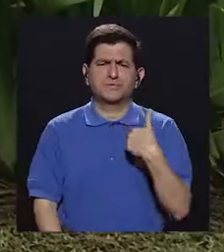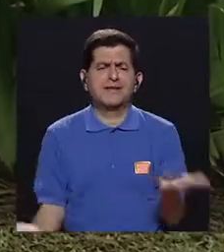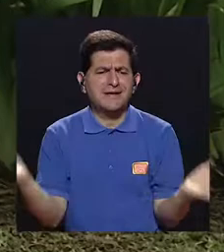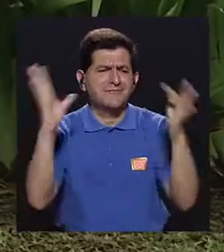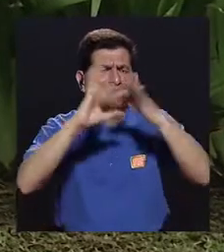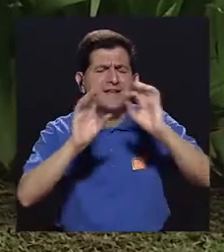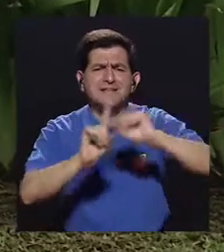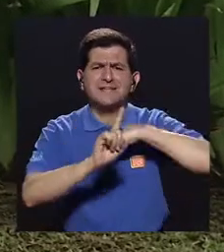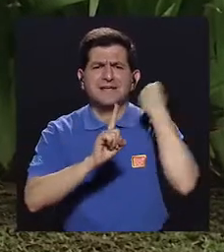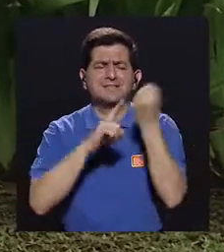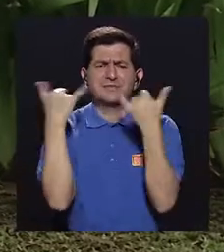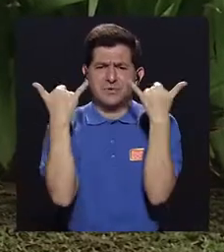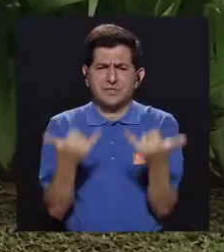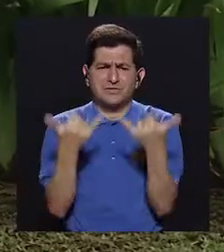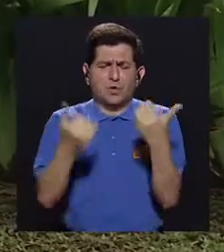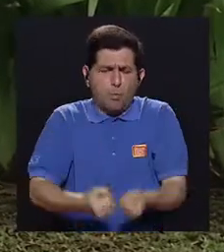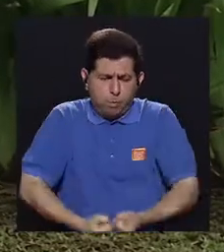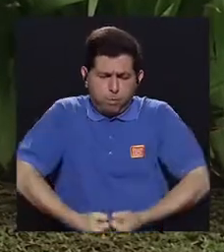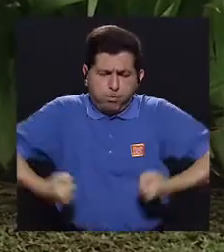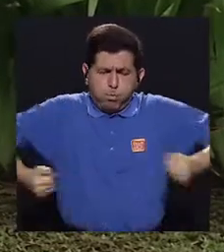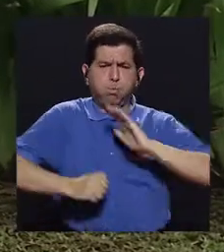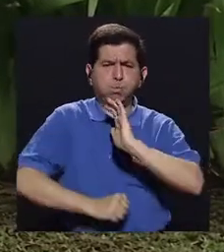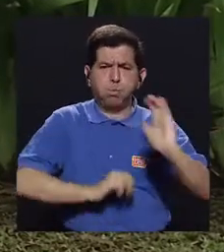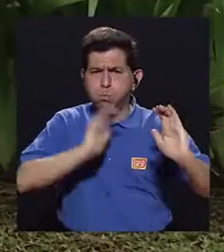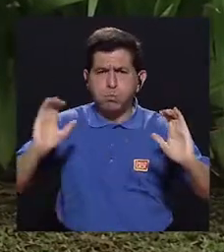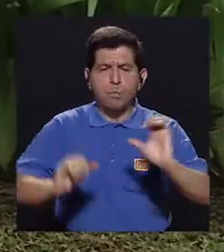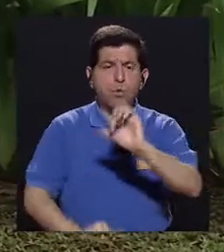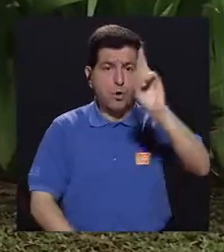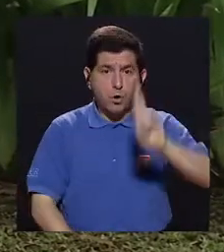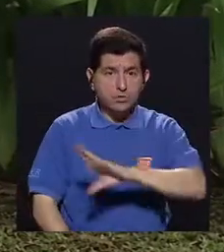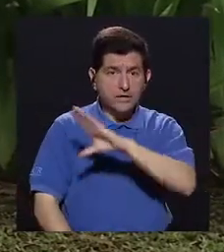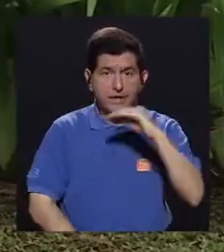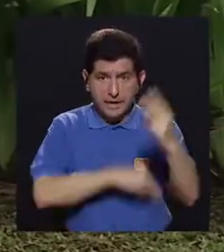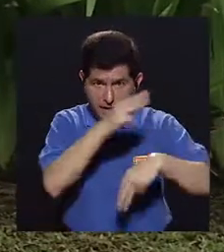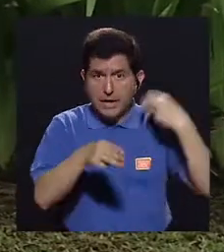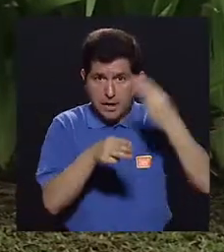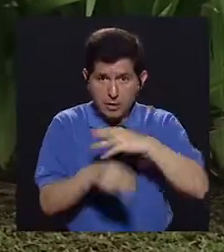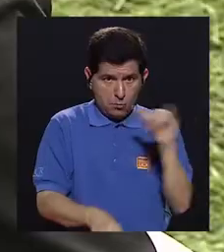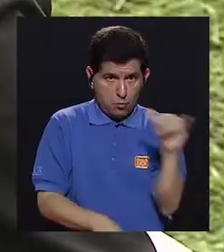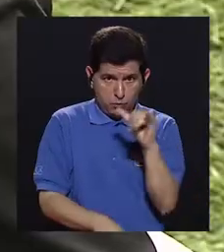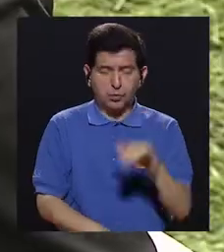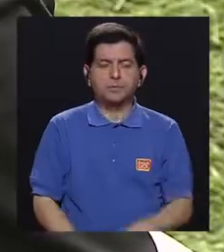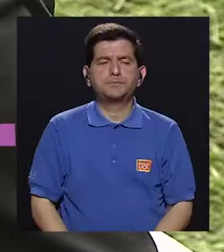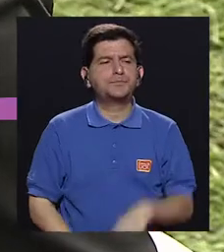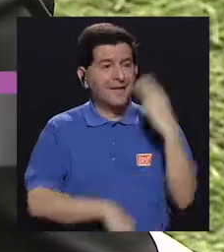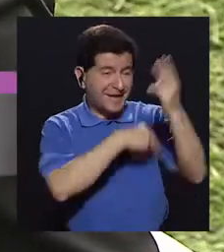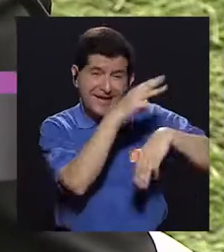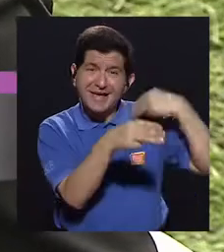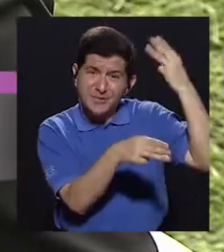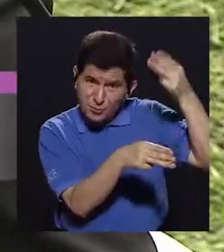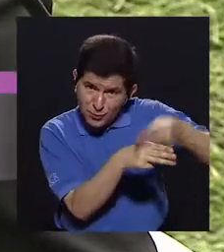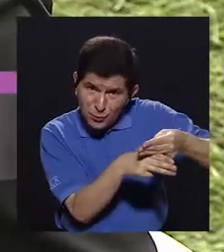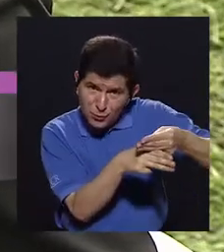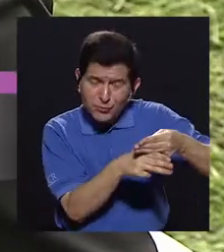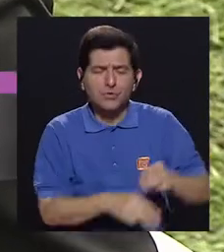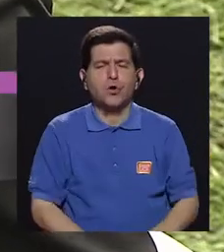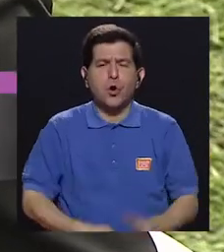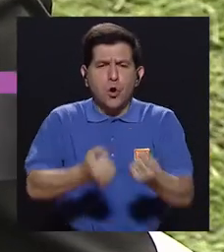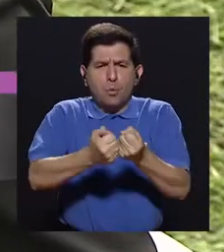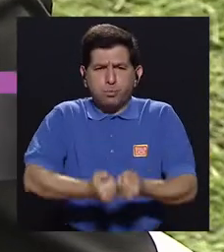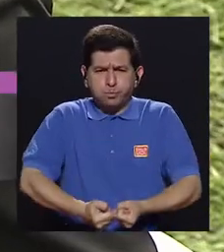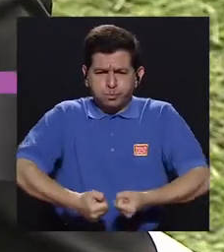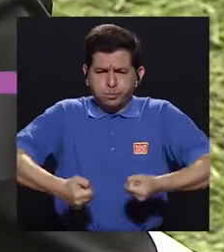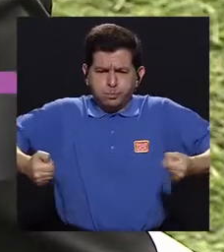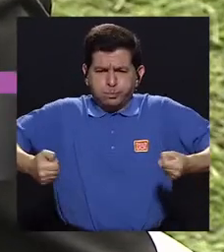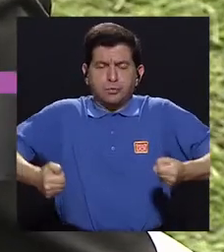tienen acerca de la situación actual de la obesidad infantil tanto en Costa Rica como a nivel mundial? A nivel mundial hemos encontrado que